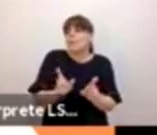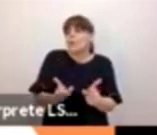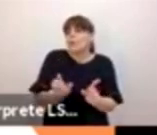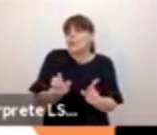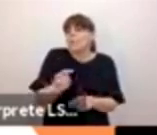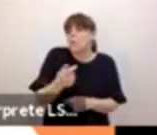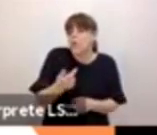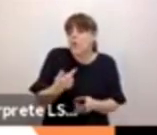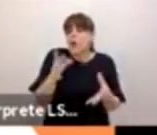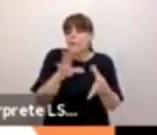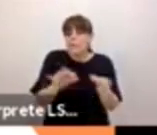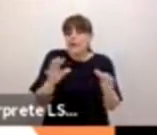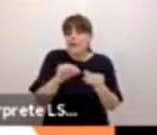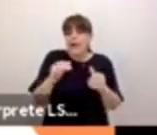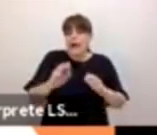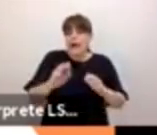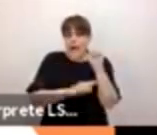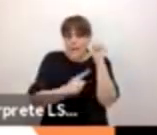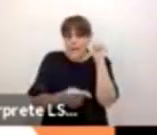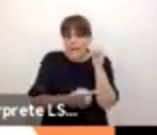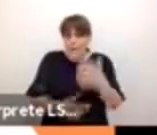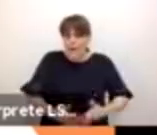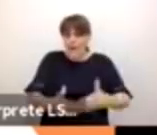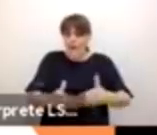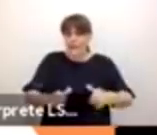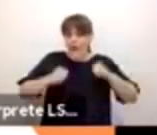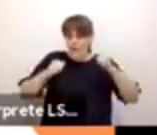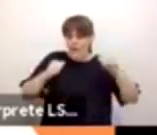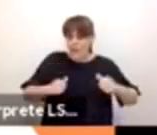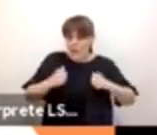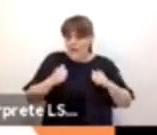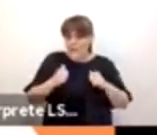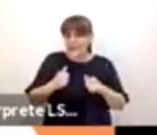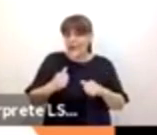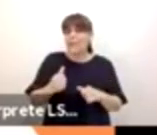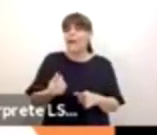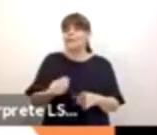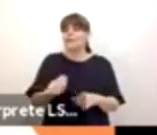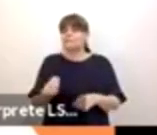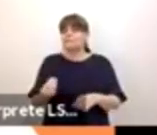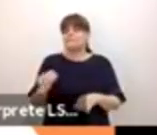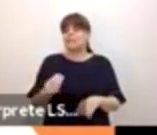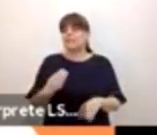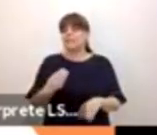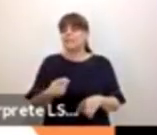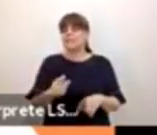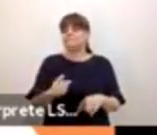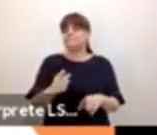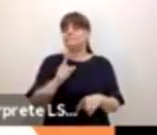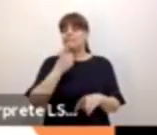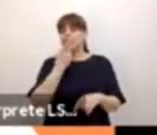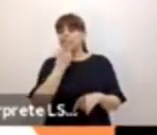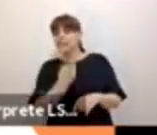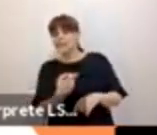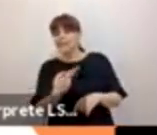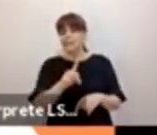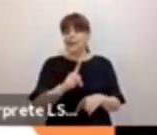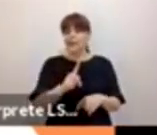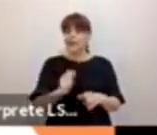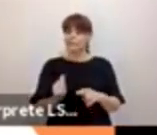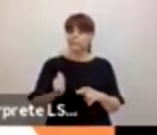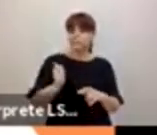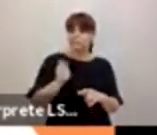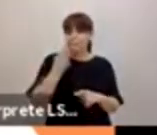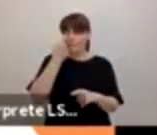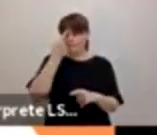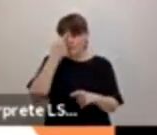del embarazo adolescente con estos jóvenes, que claramente es una gran problemática, pero es una excusa para poder abordar muchísimos otros temas